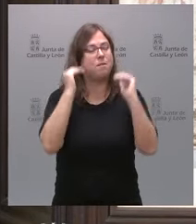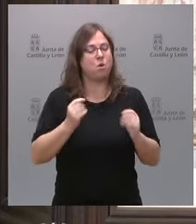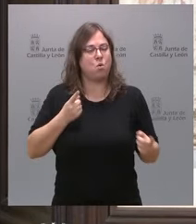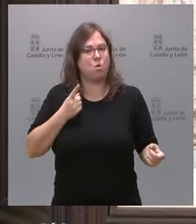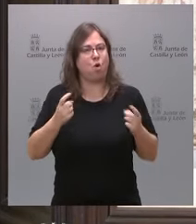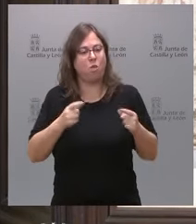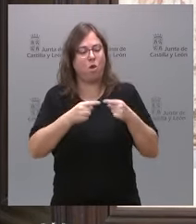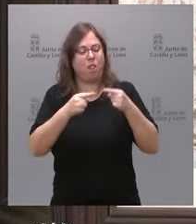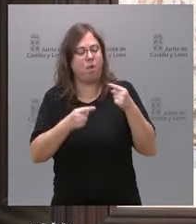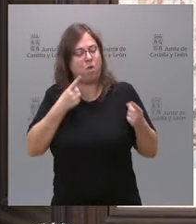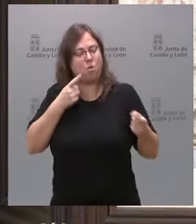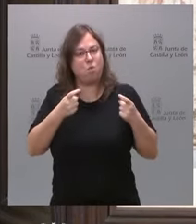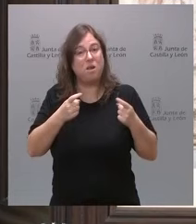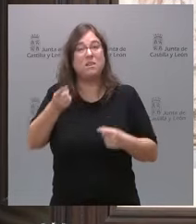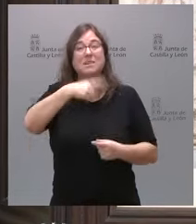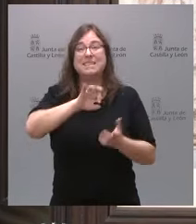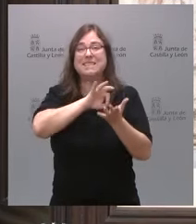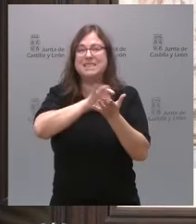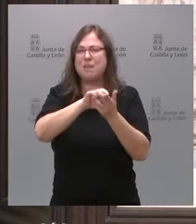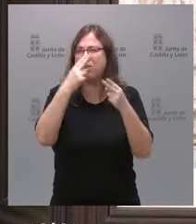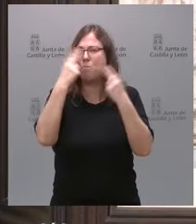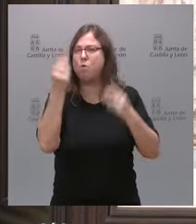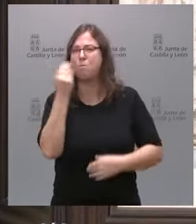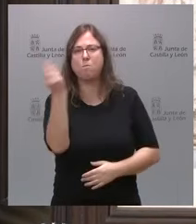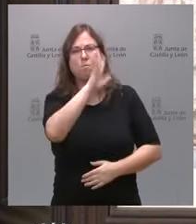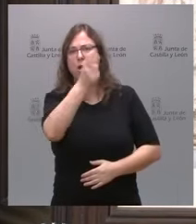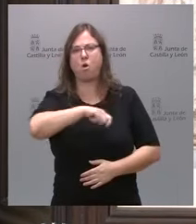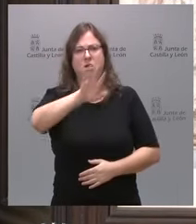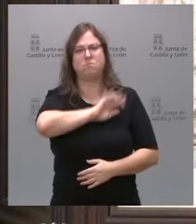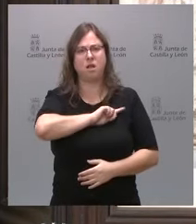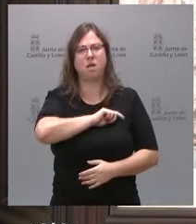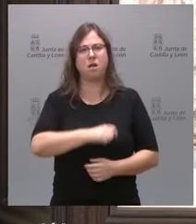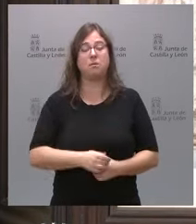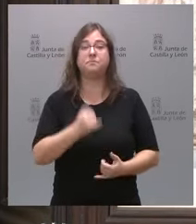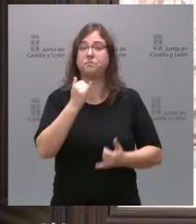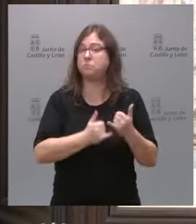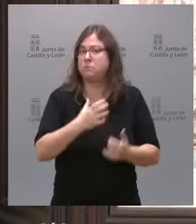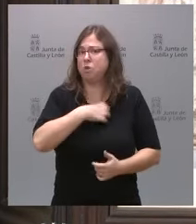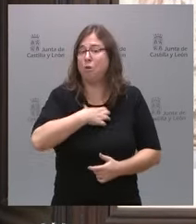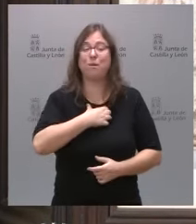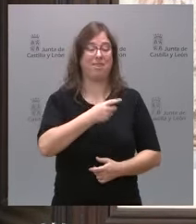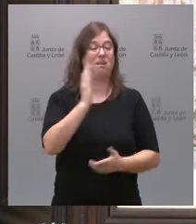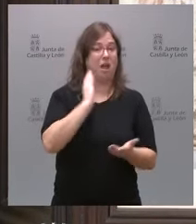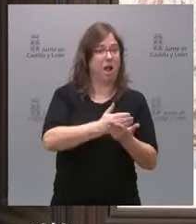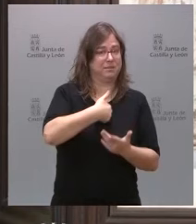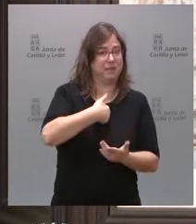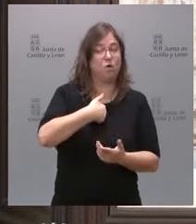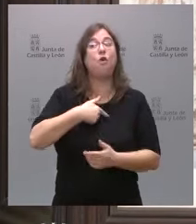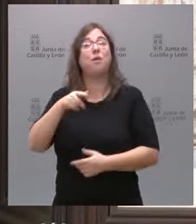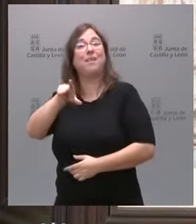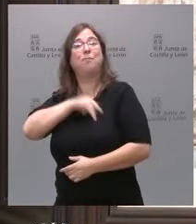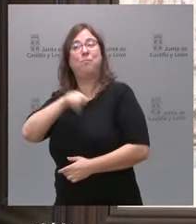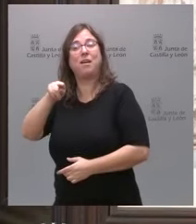la deuda y tener los mejores servicios públicos de toda España. Y no se puede premiar a quienes han